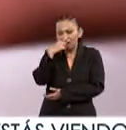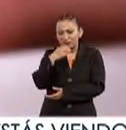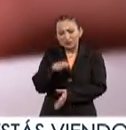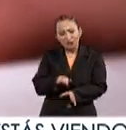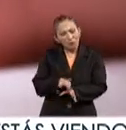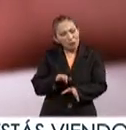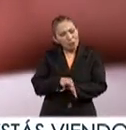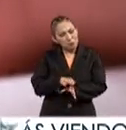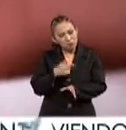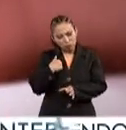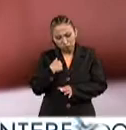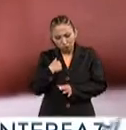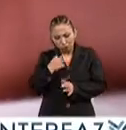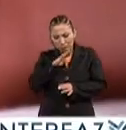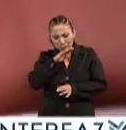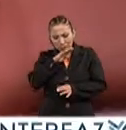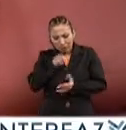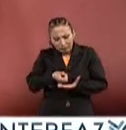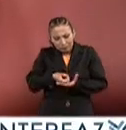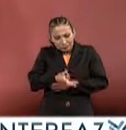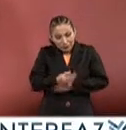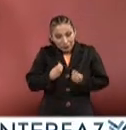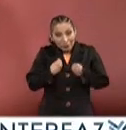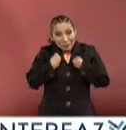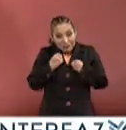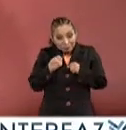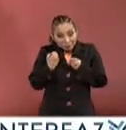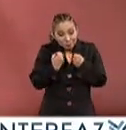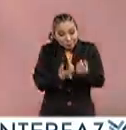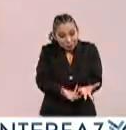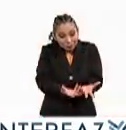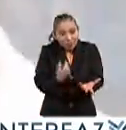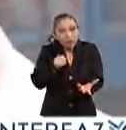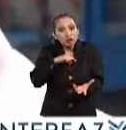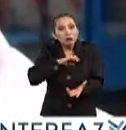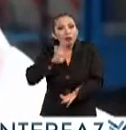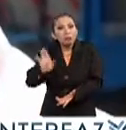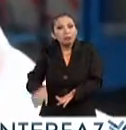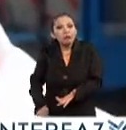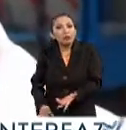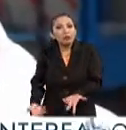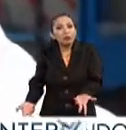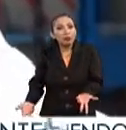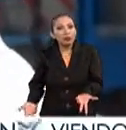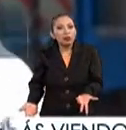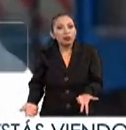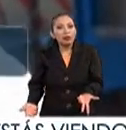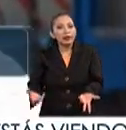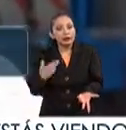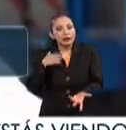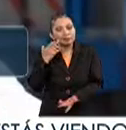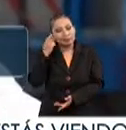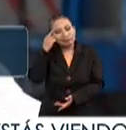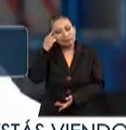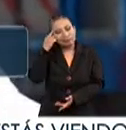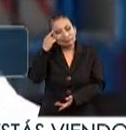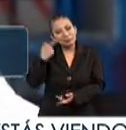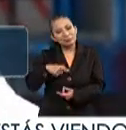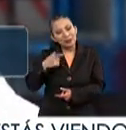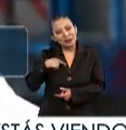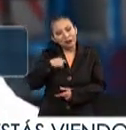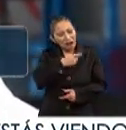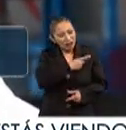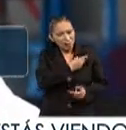como al dar a luz puedes dar una vida pero igualmente se puede quitar y más que una persona